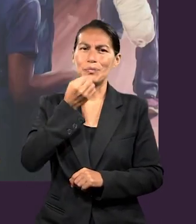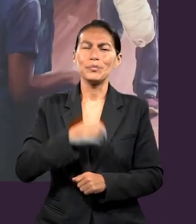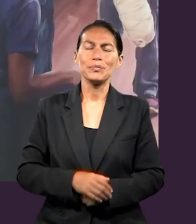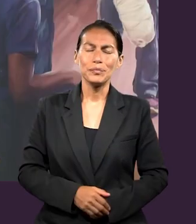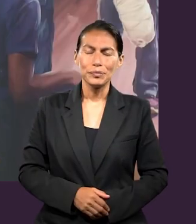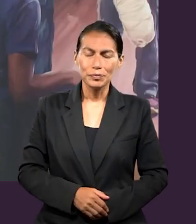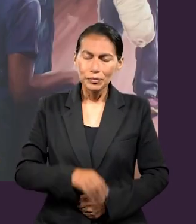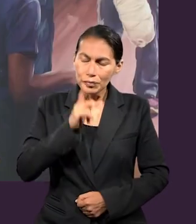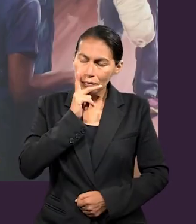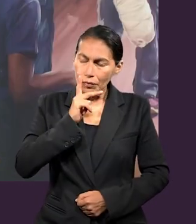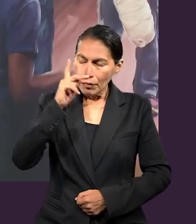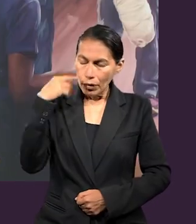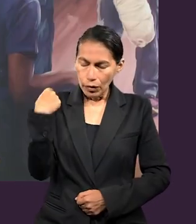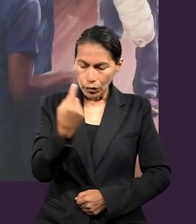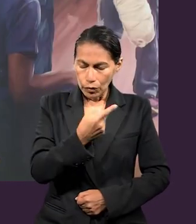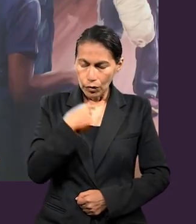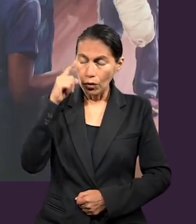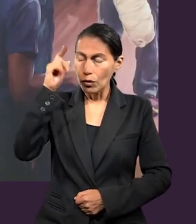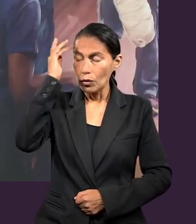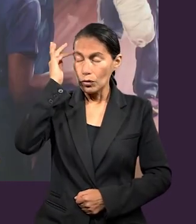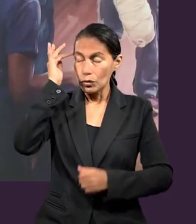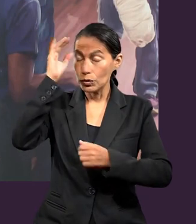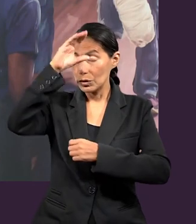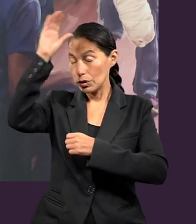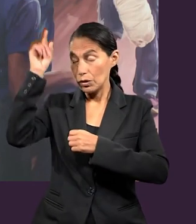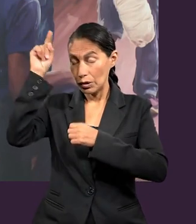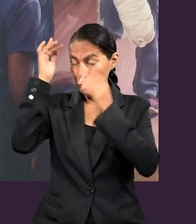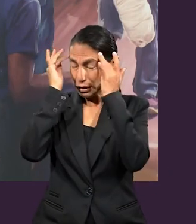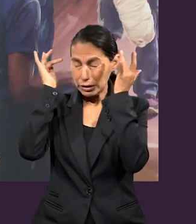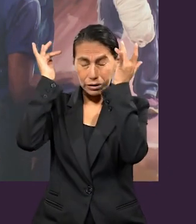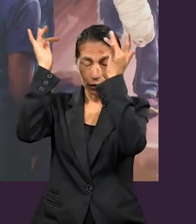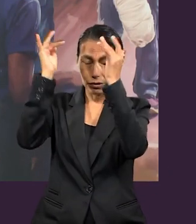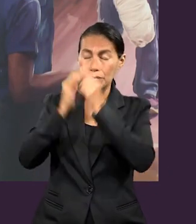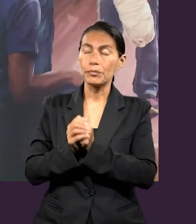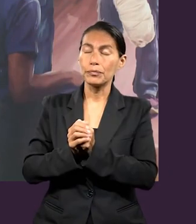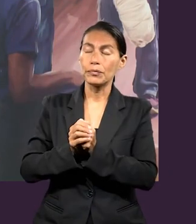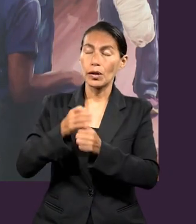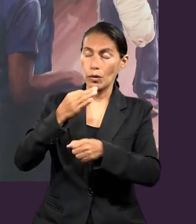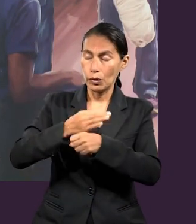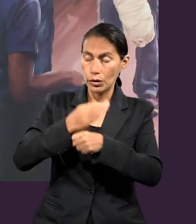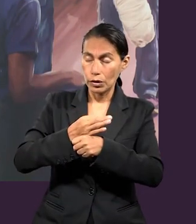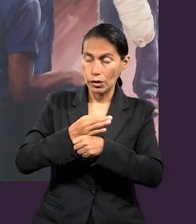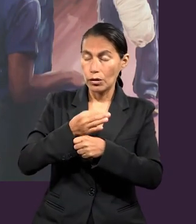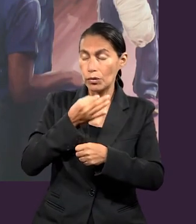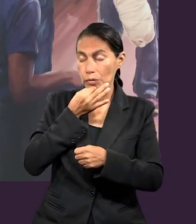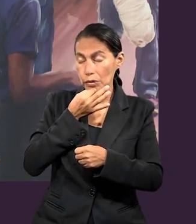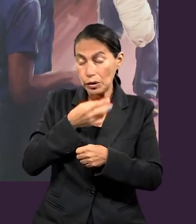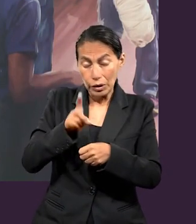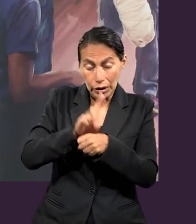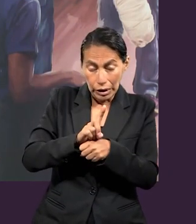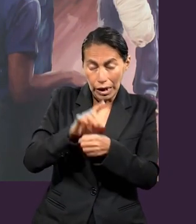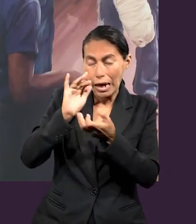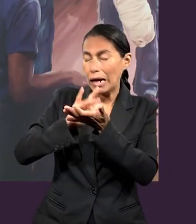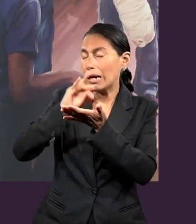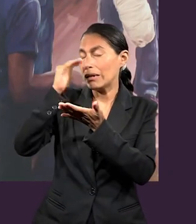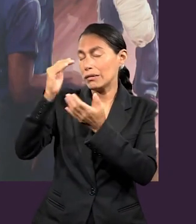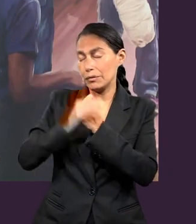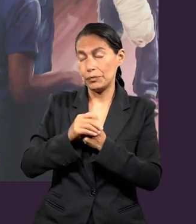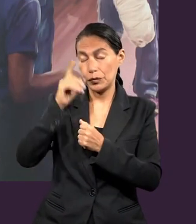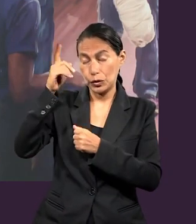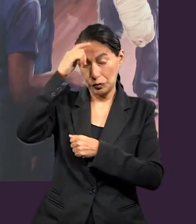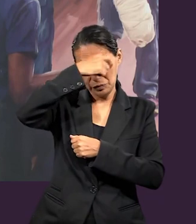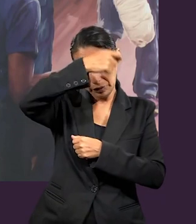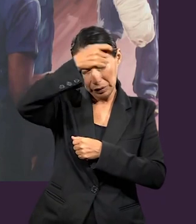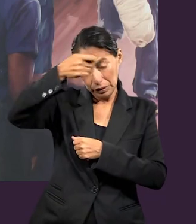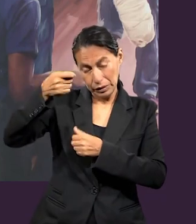oración? Vamos a orar. Padre nuestro que estás en el cielo, santificado sea tu nombre, Señor. Gracias por este momento, gracias por este día,